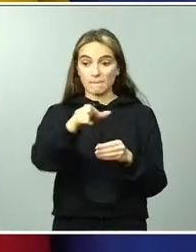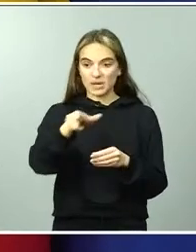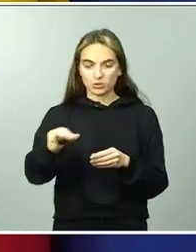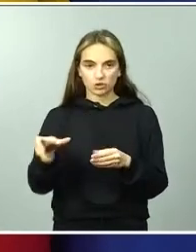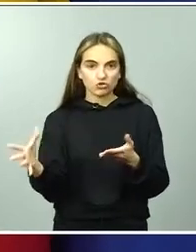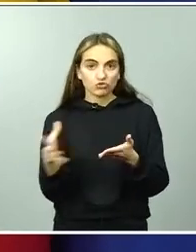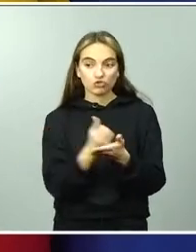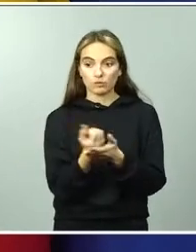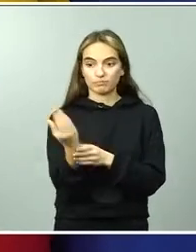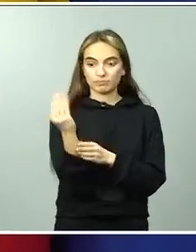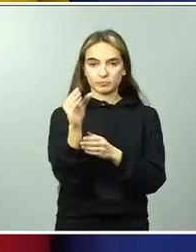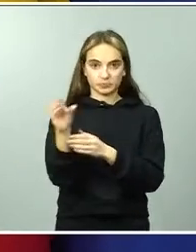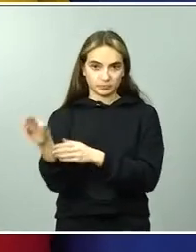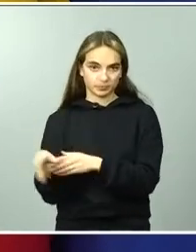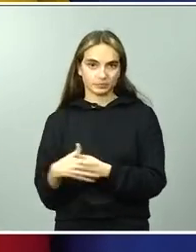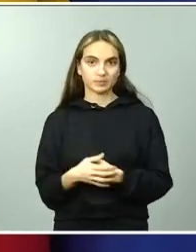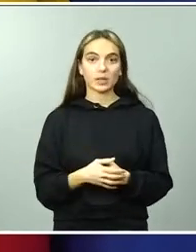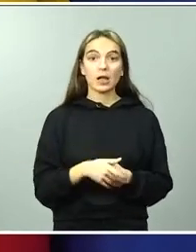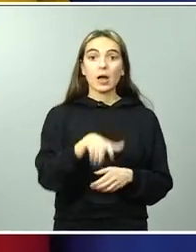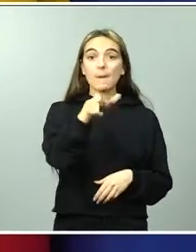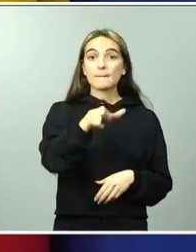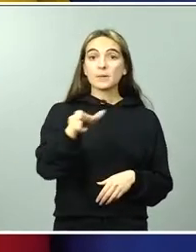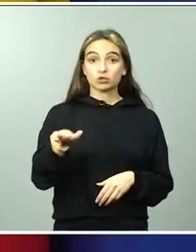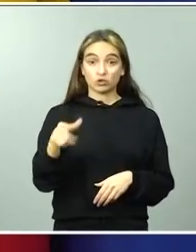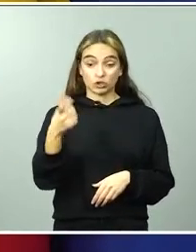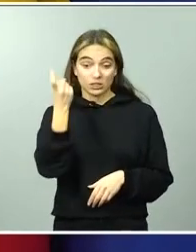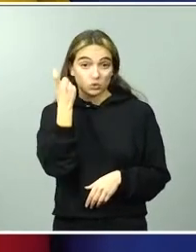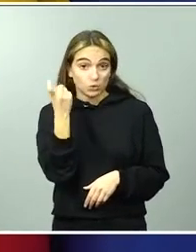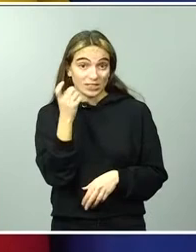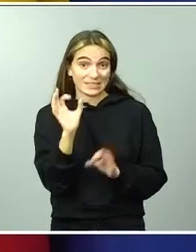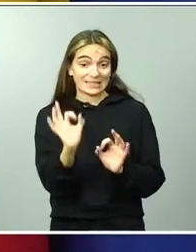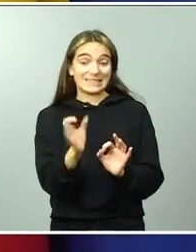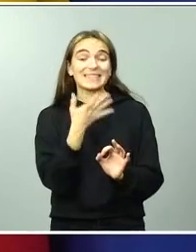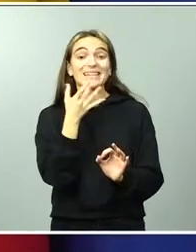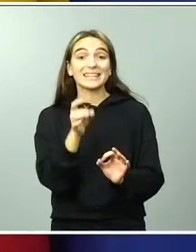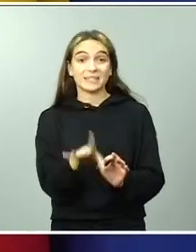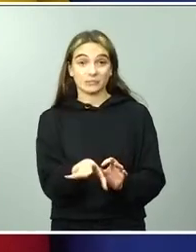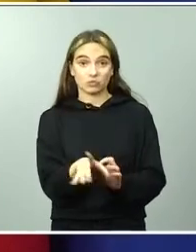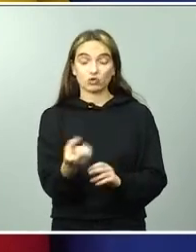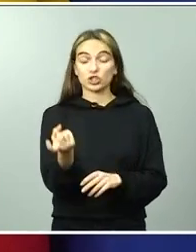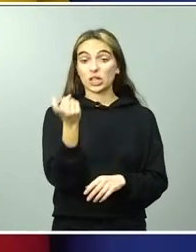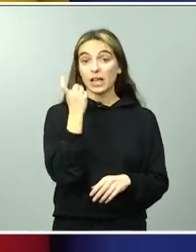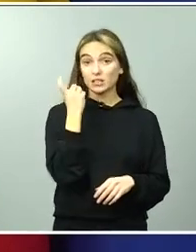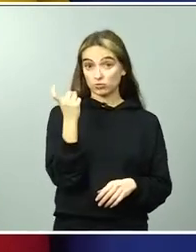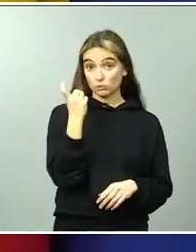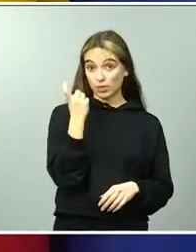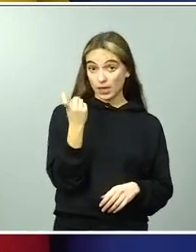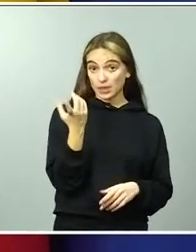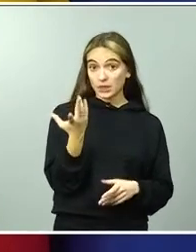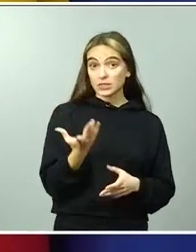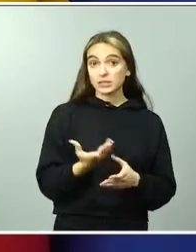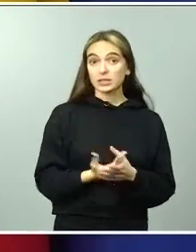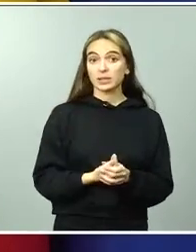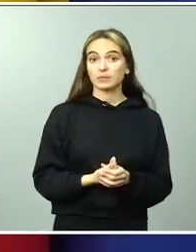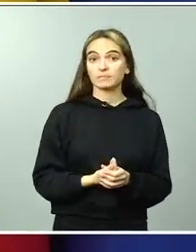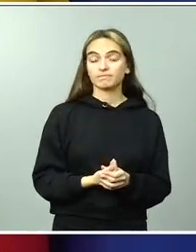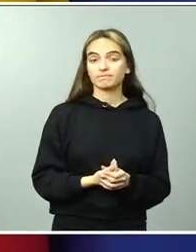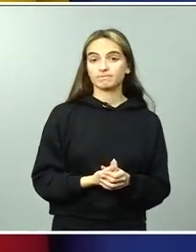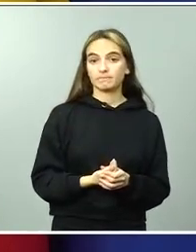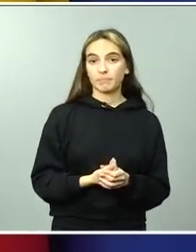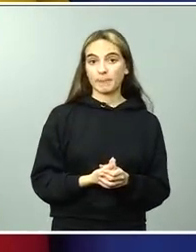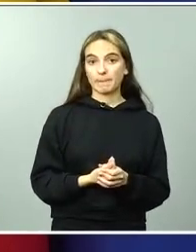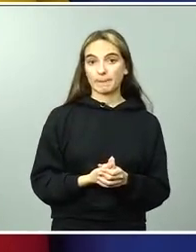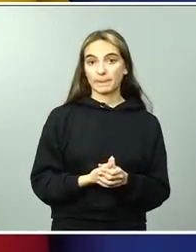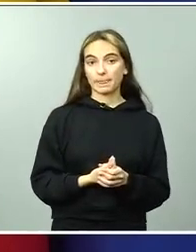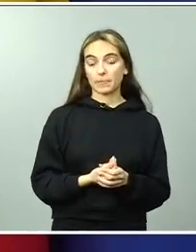¿Quiénes son estos estudiantes? Pues son aquellos estudiantes que tienen una acreditación o se les